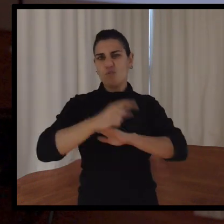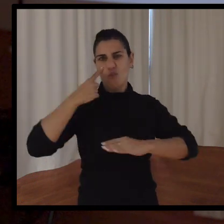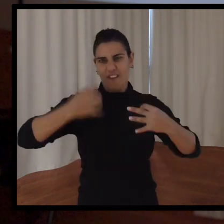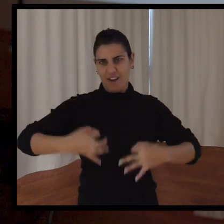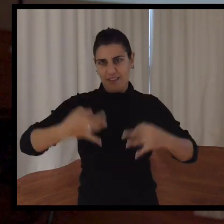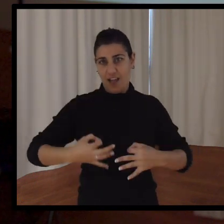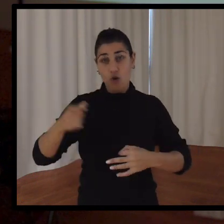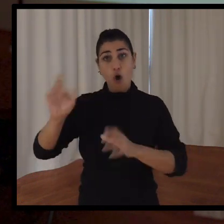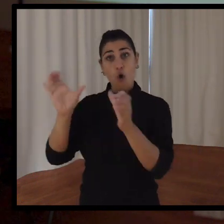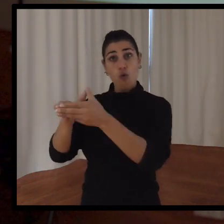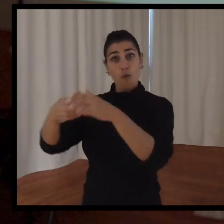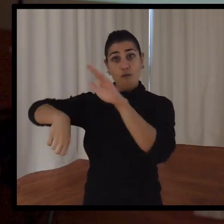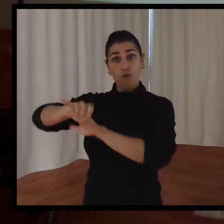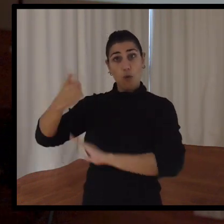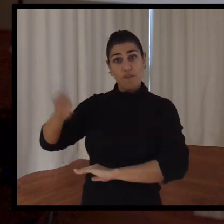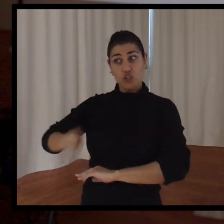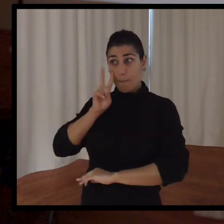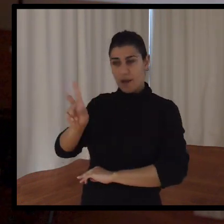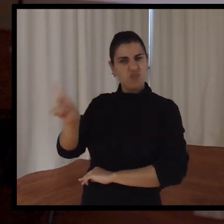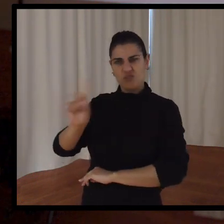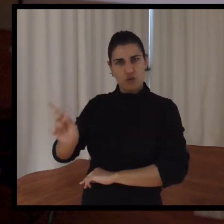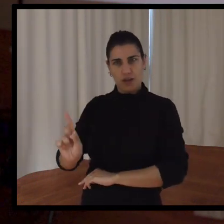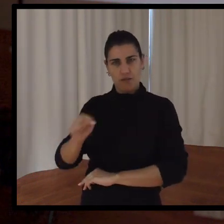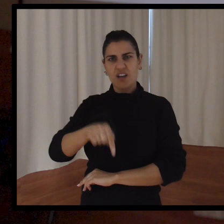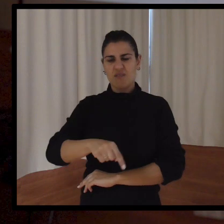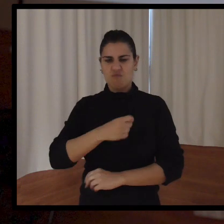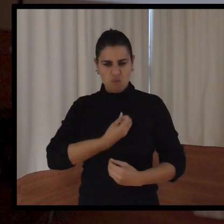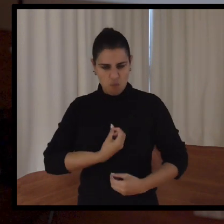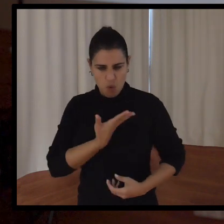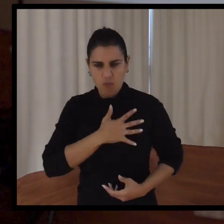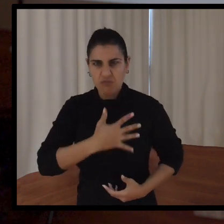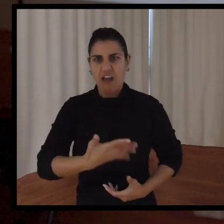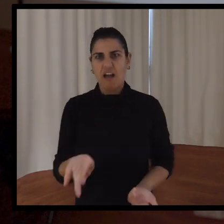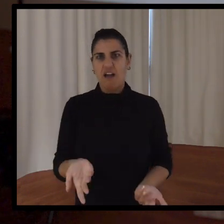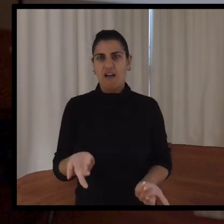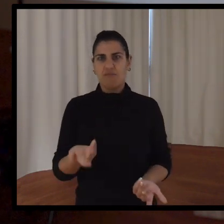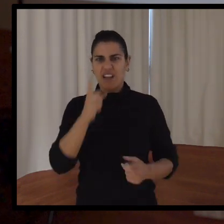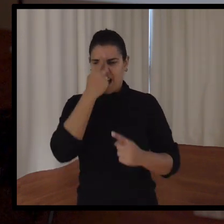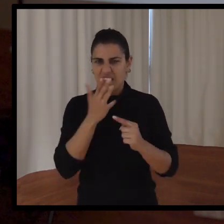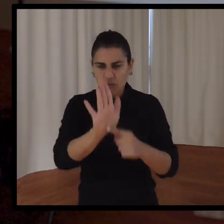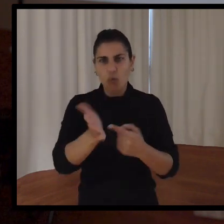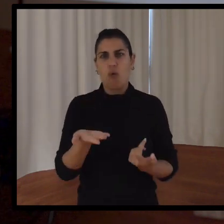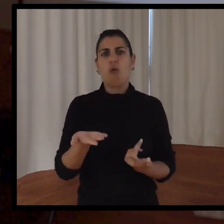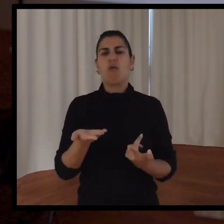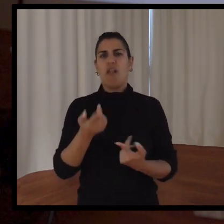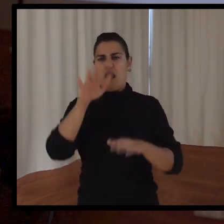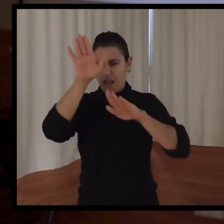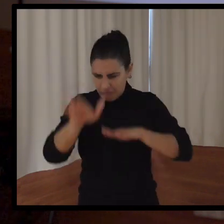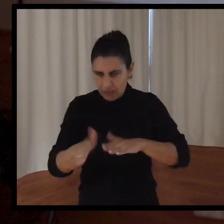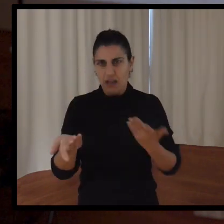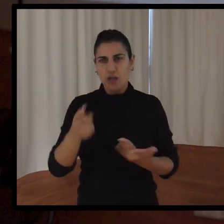no lo que vemos en el fútbol profesional. Voluntad, actitud, lealtad, optimismo, respeto, emoción, sueño.